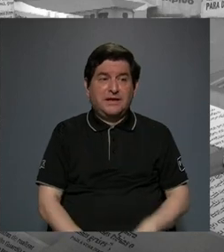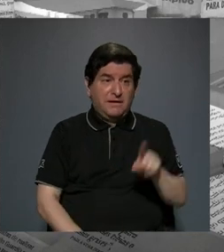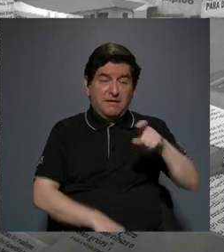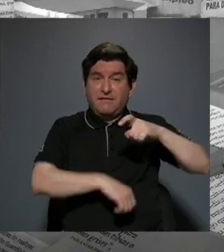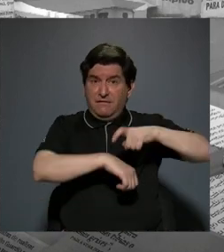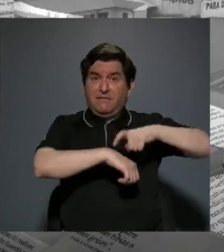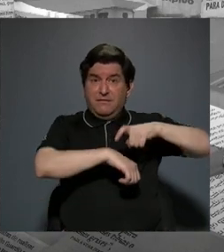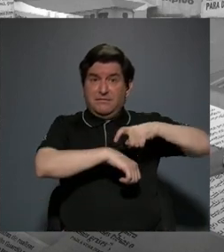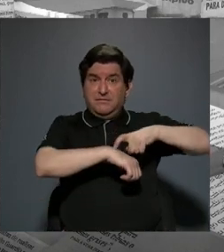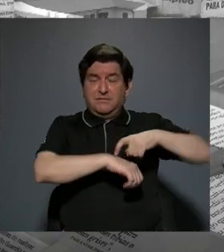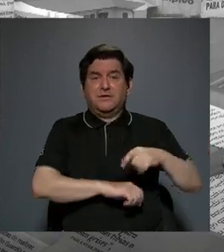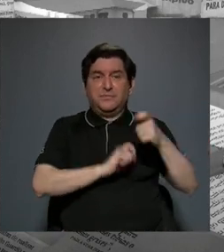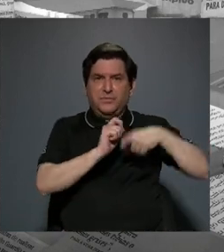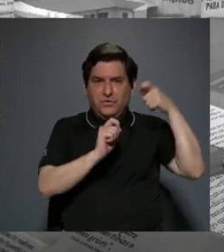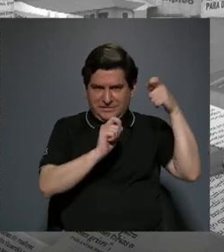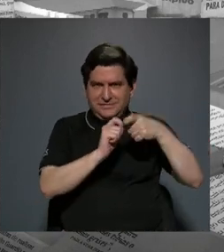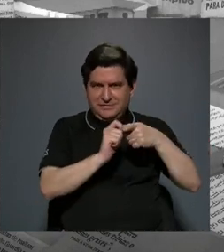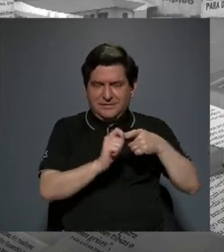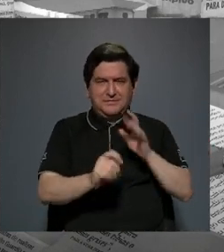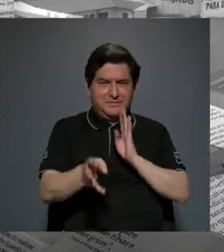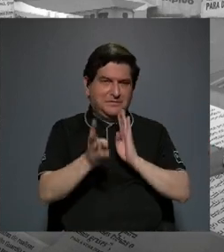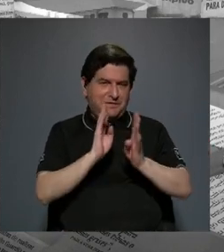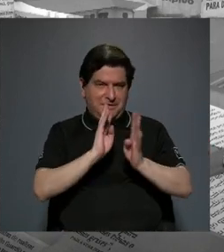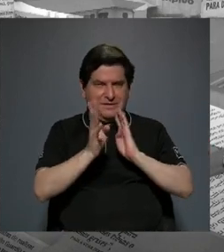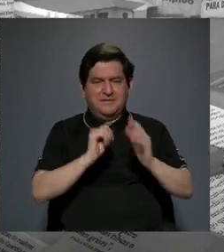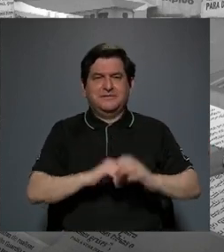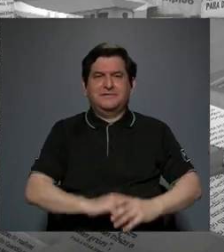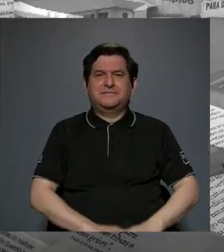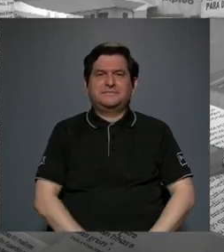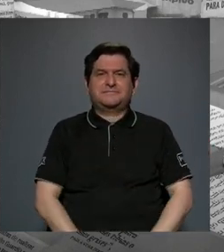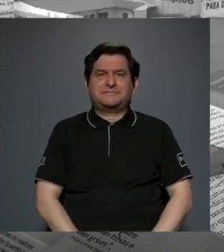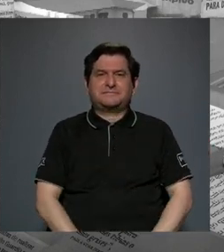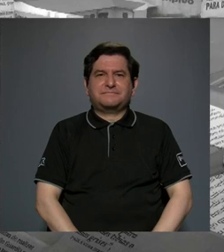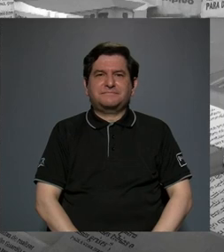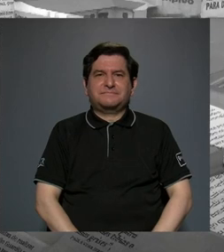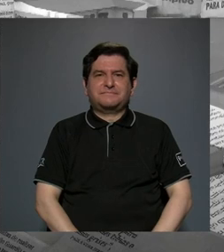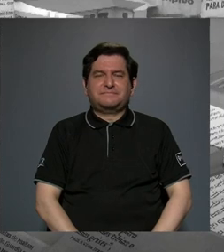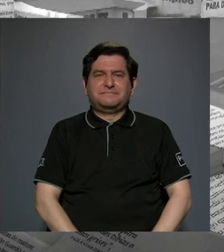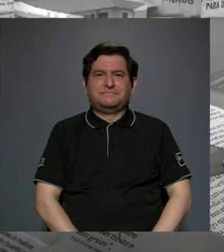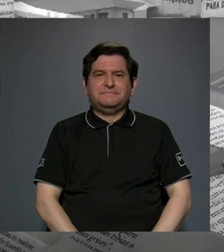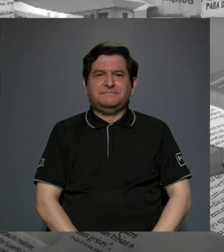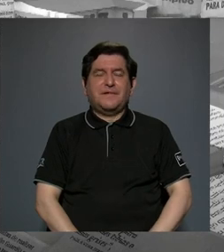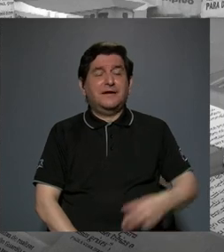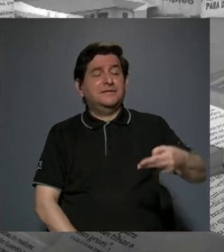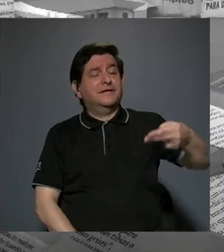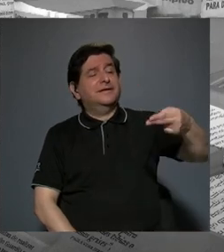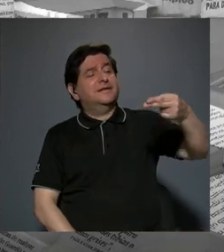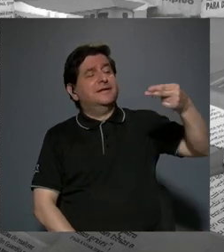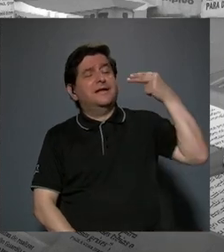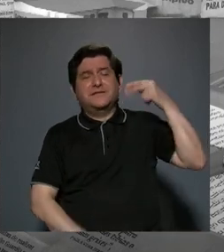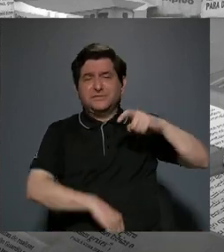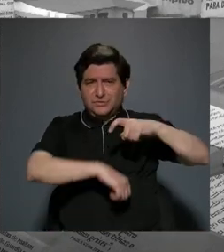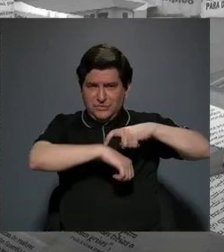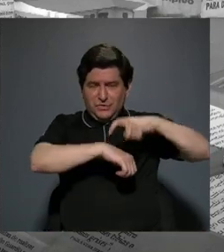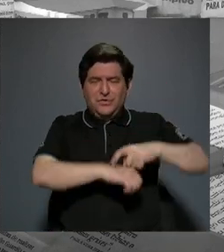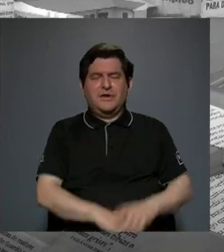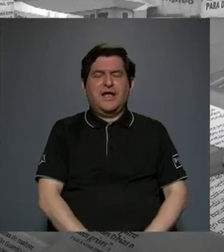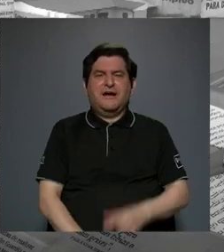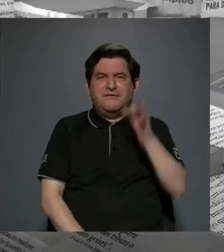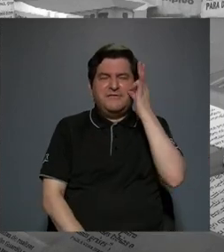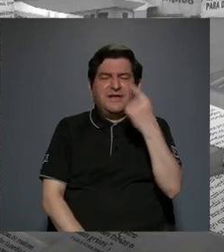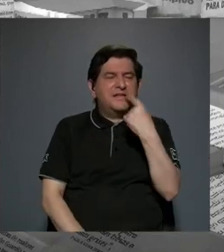aquellos tiempos precisamente hablando de los antecedentes decía